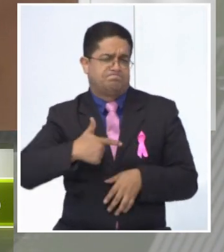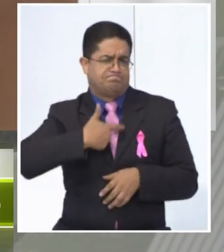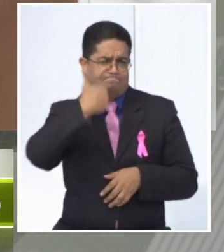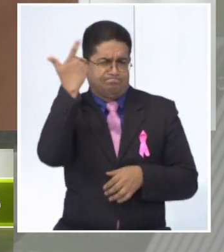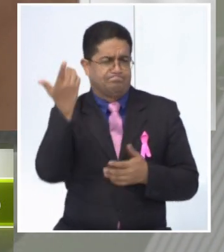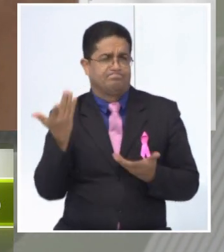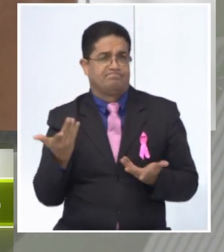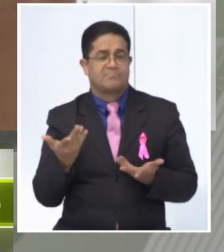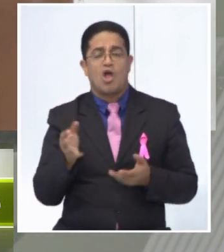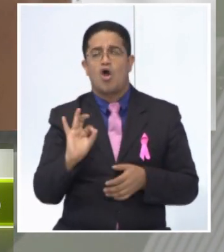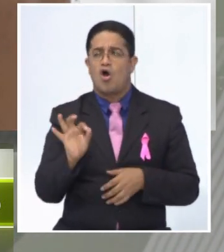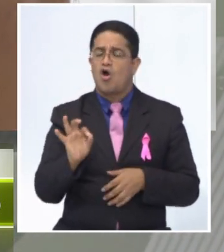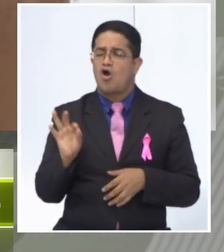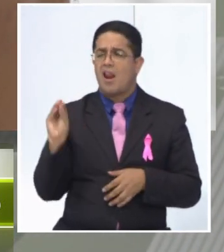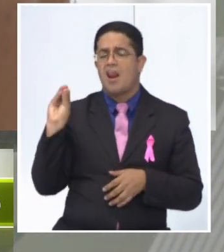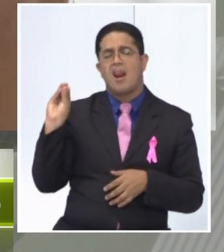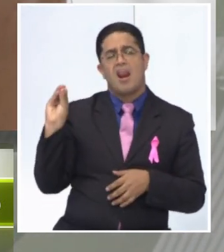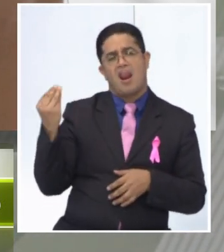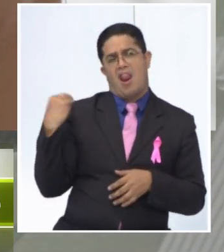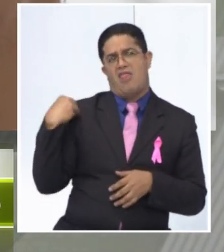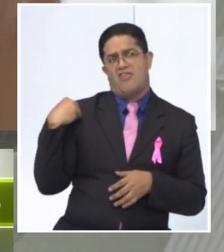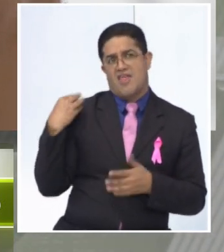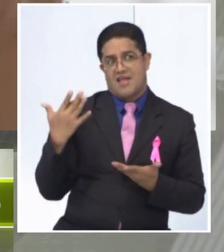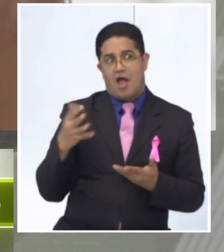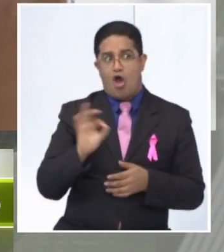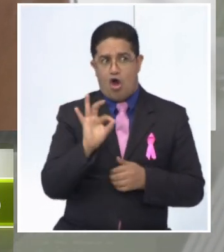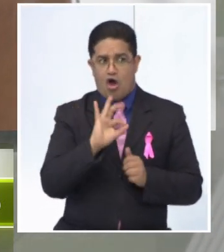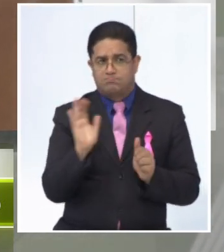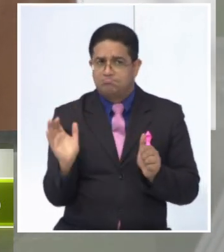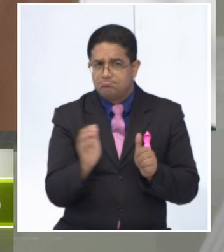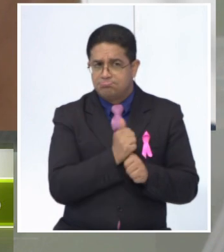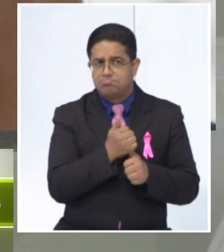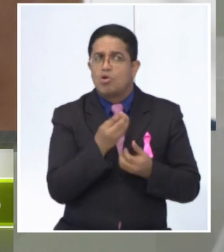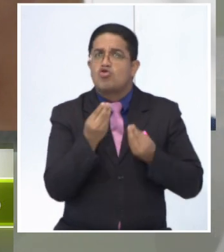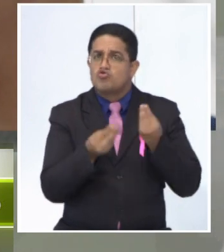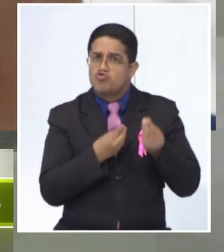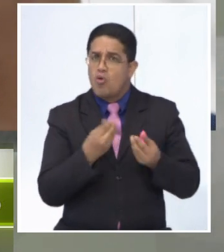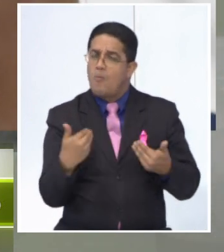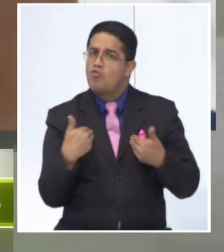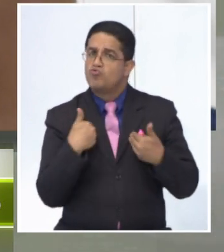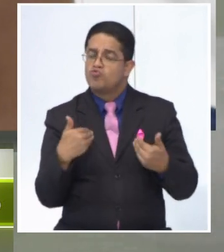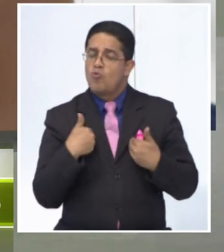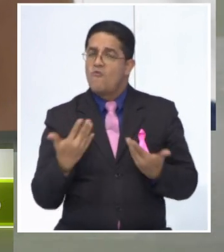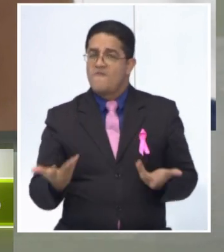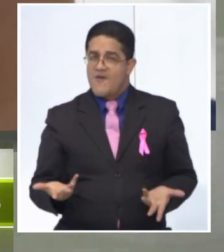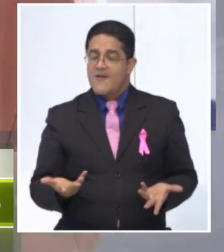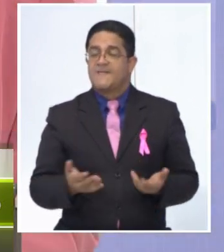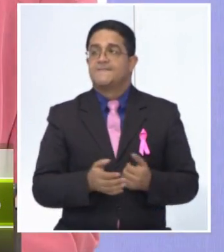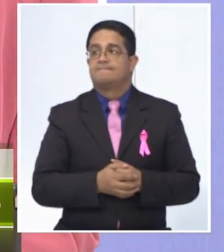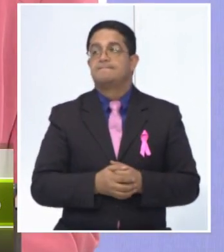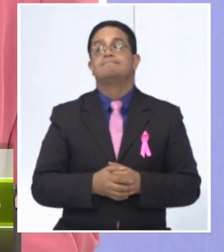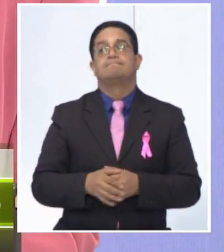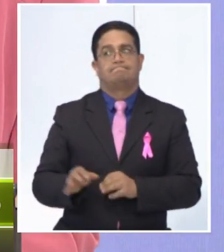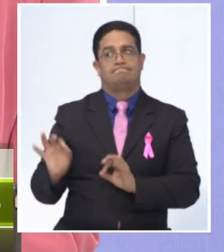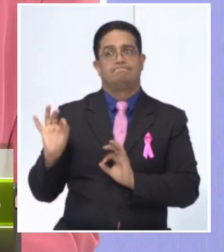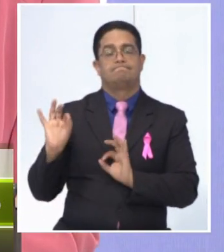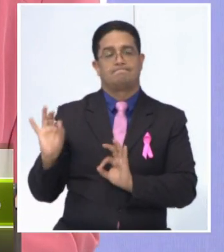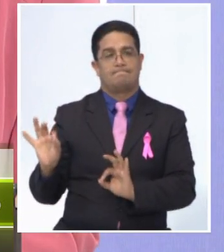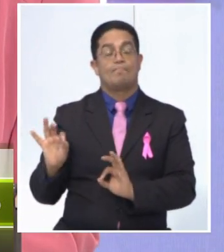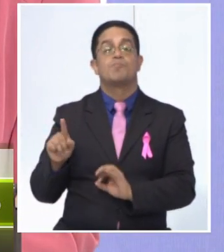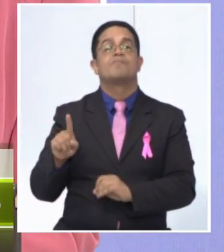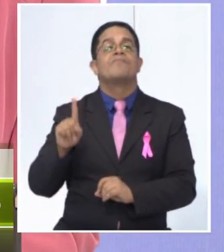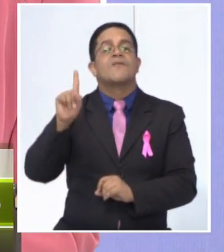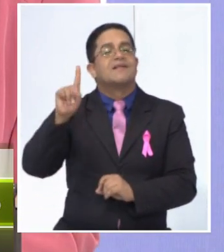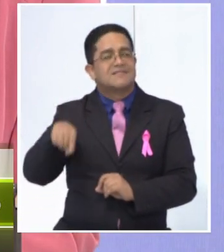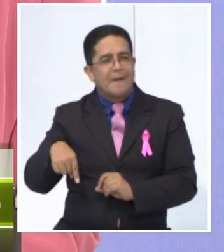le digan algo o se den cuenta de cómo le está afectando esta situación a esta persona. Por supuesto. Nuestra equipo de producción